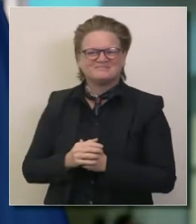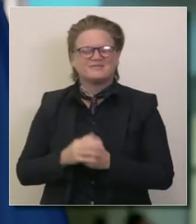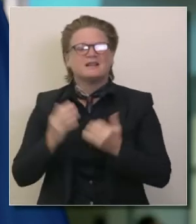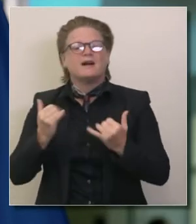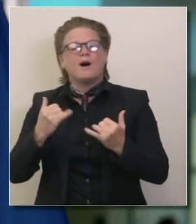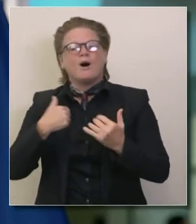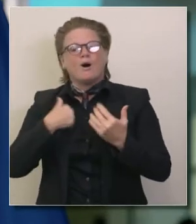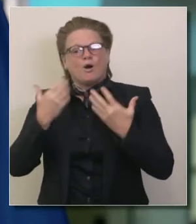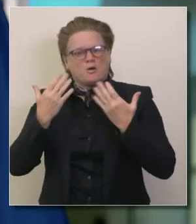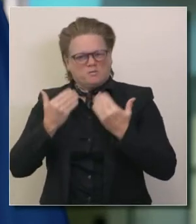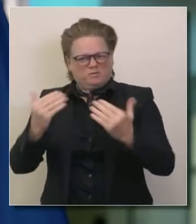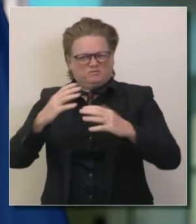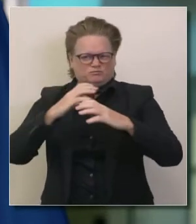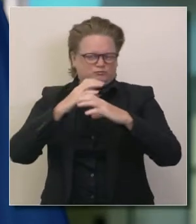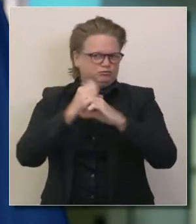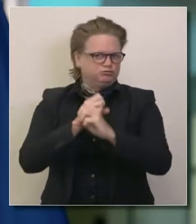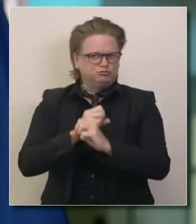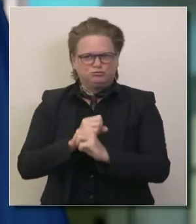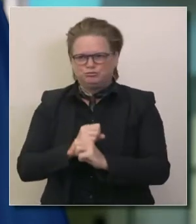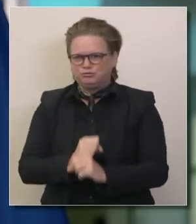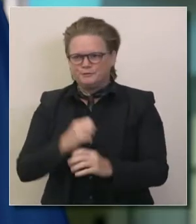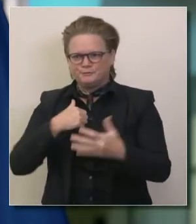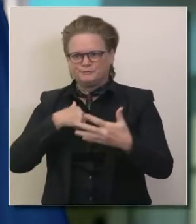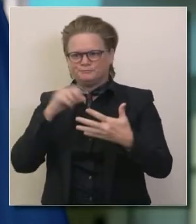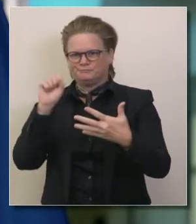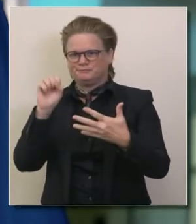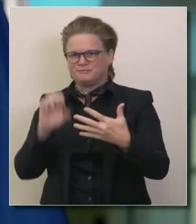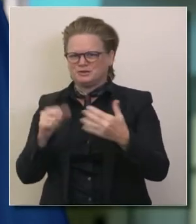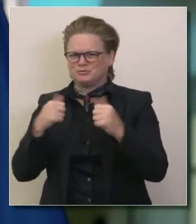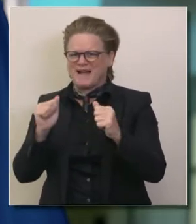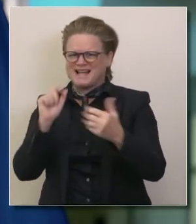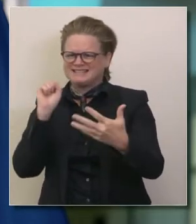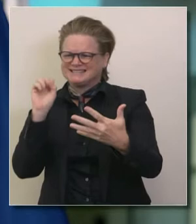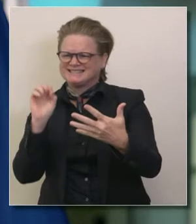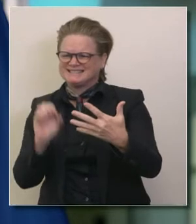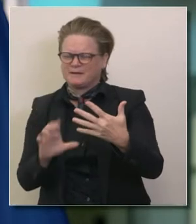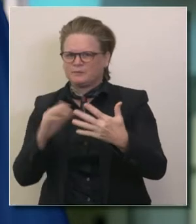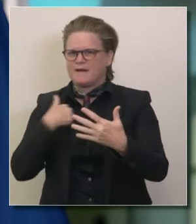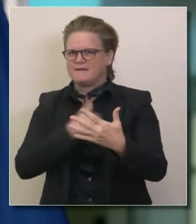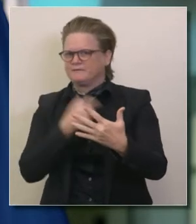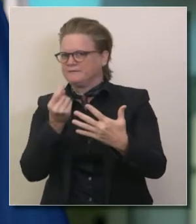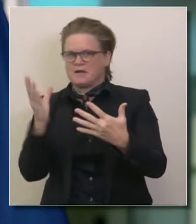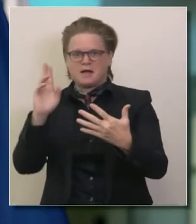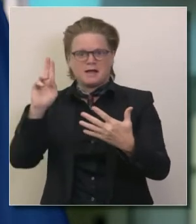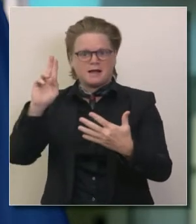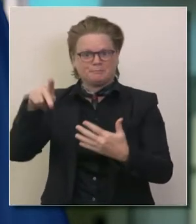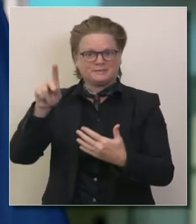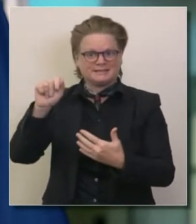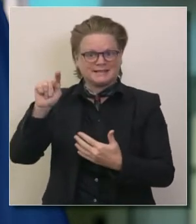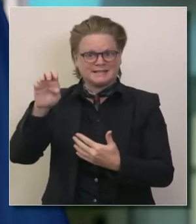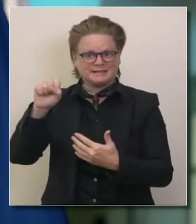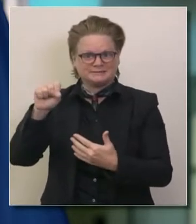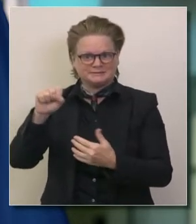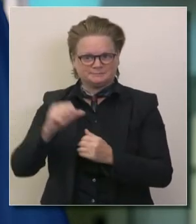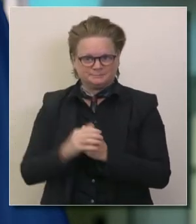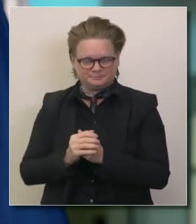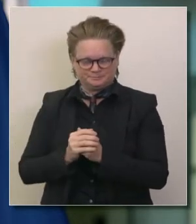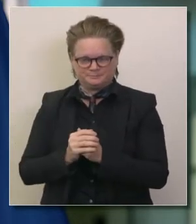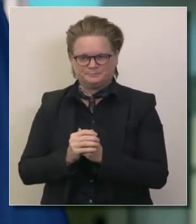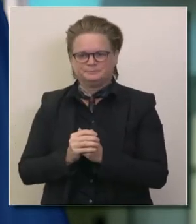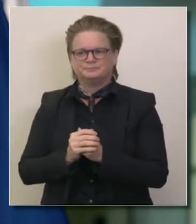california voy a tratar de ser cuán breve sea posible hablando de las cuestiones pendientes del día